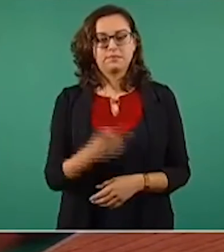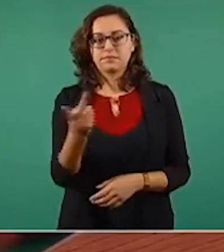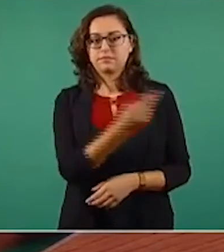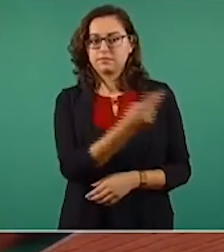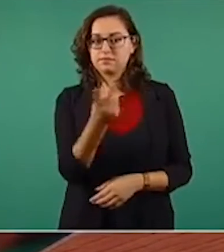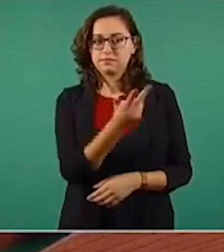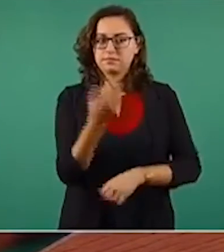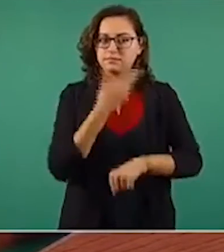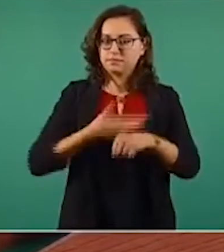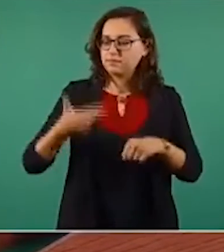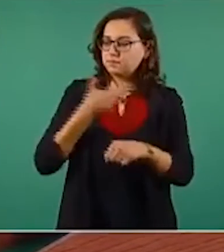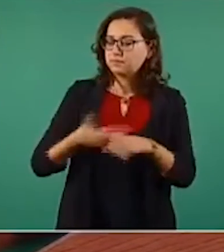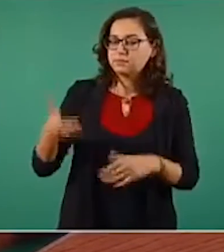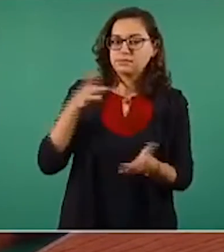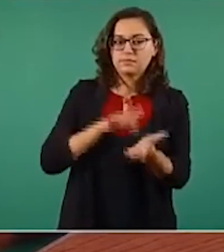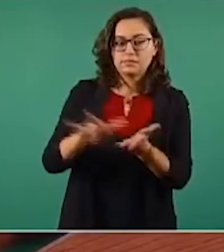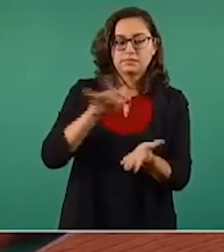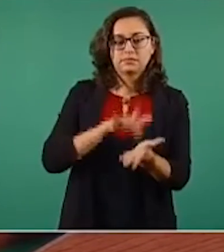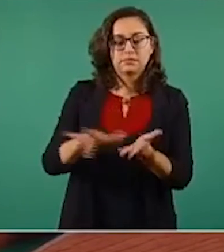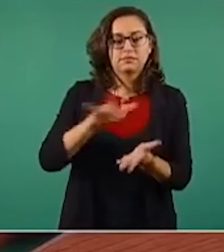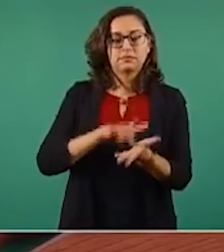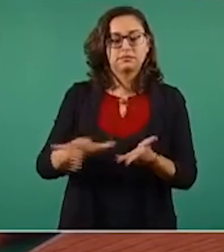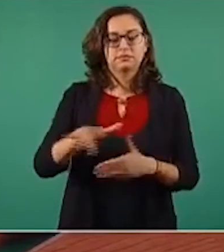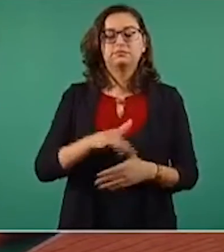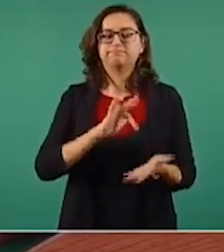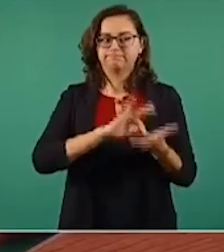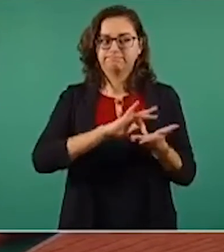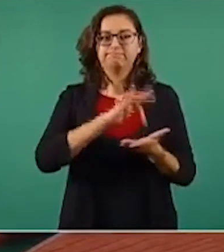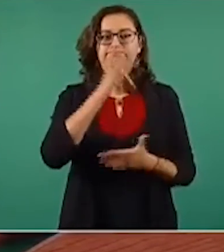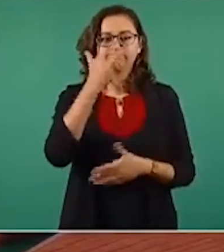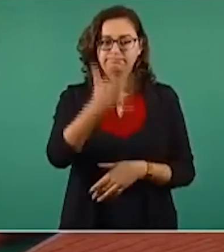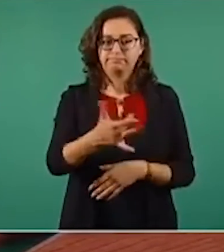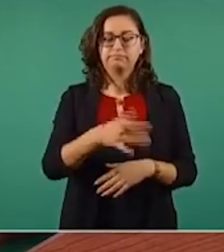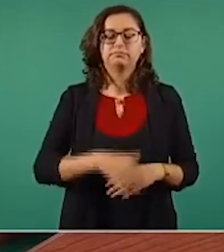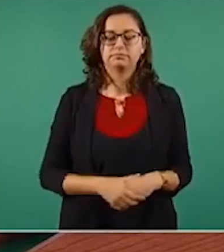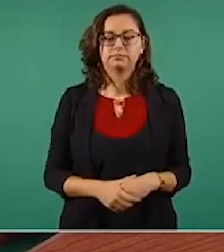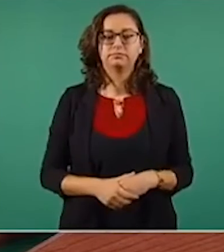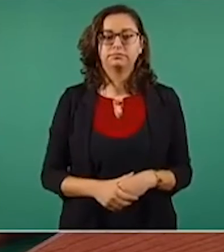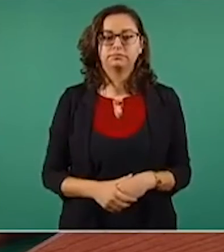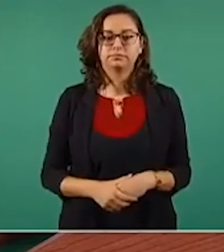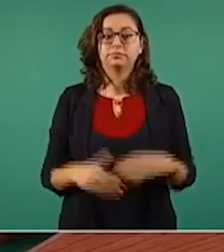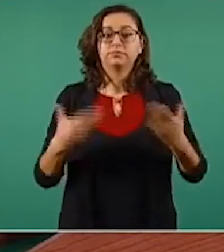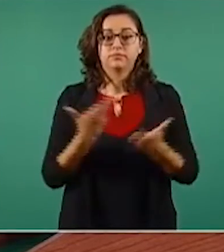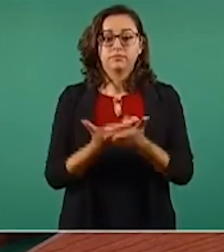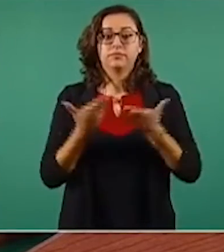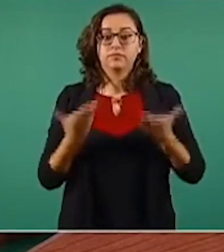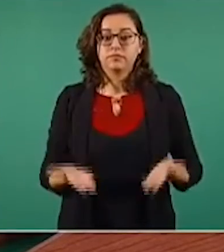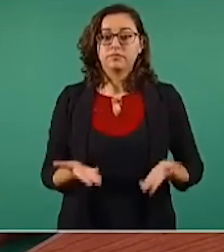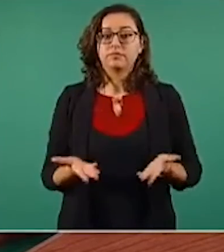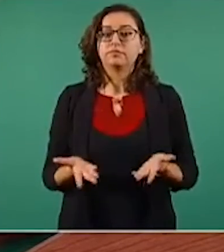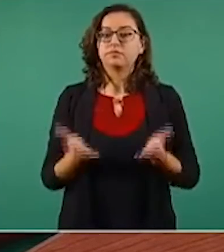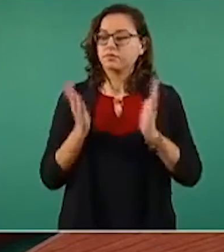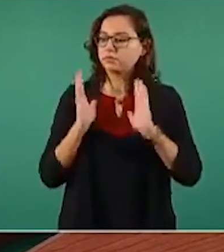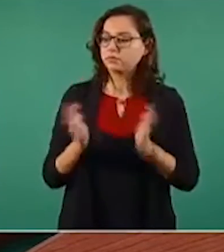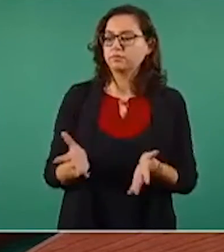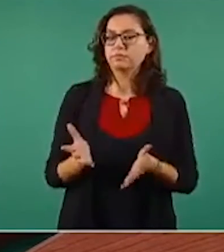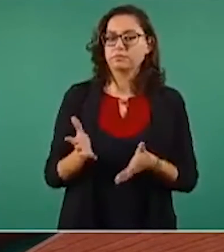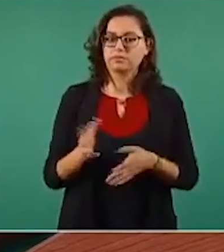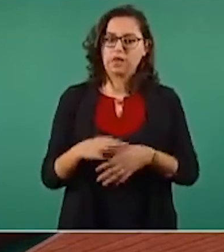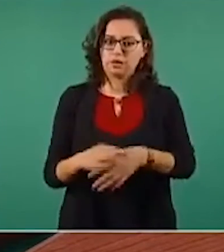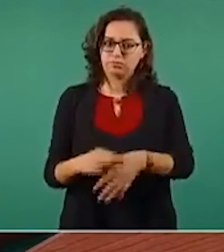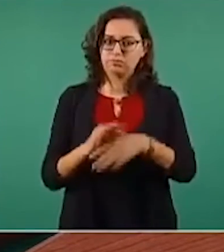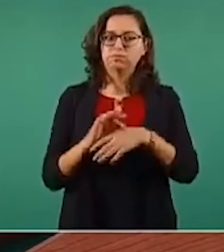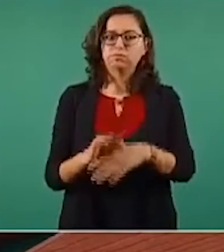se ha brindado a Pemex para que se pueda hacer realidad